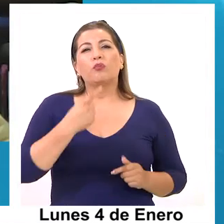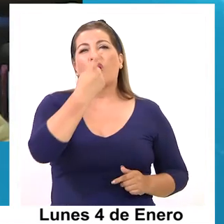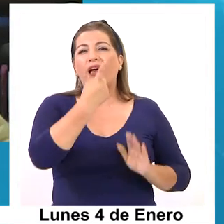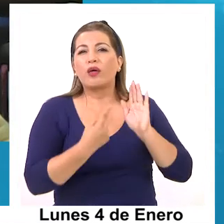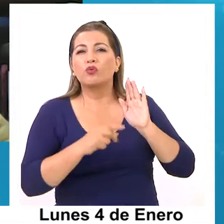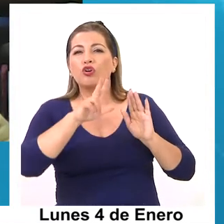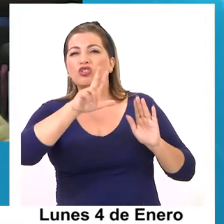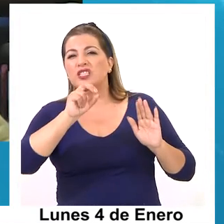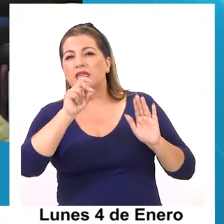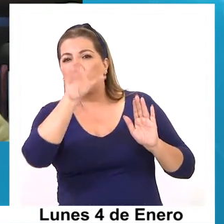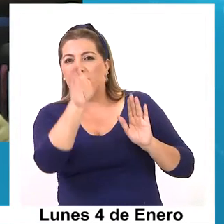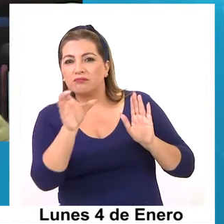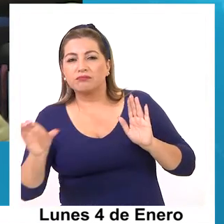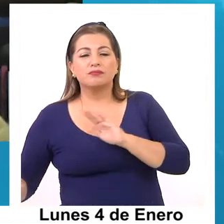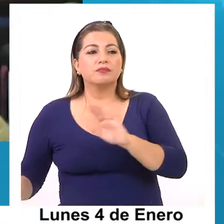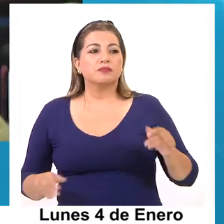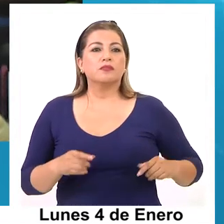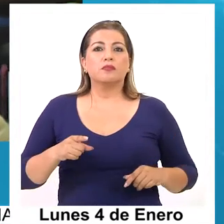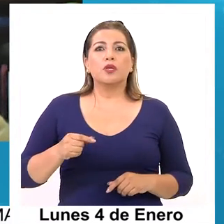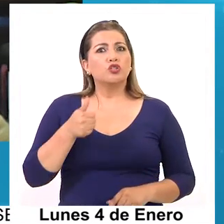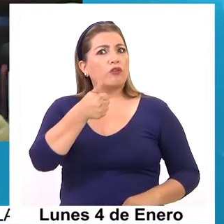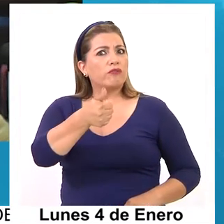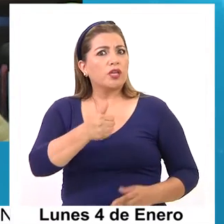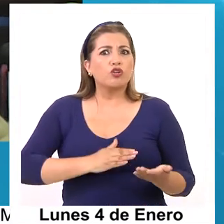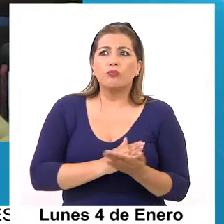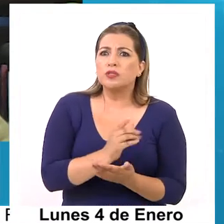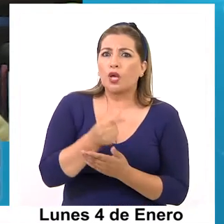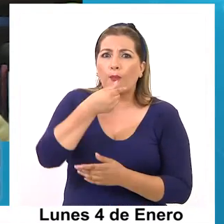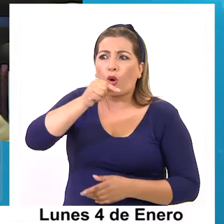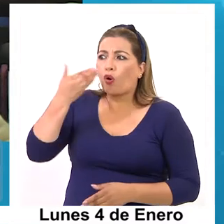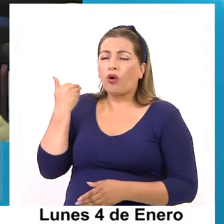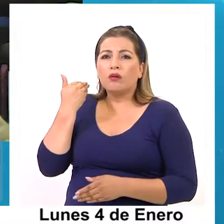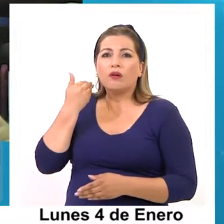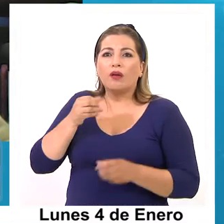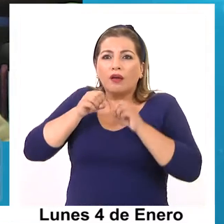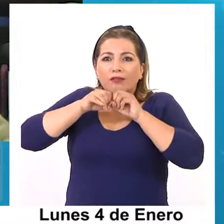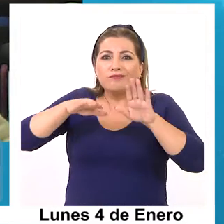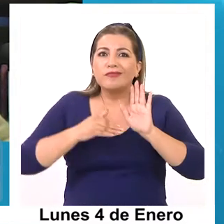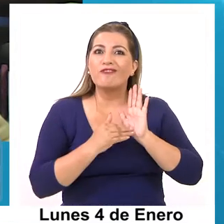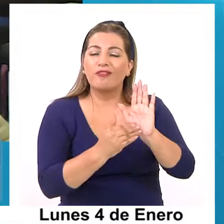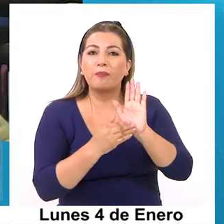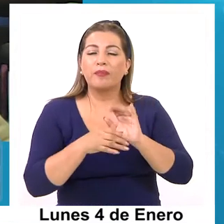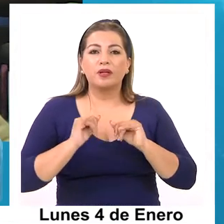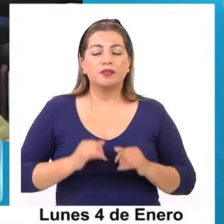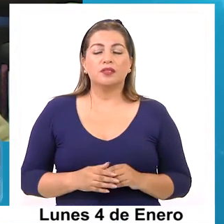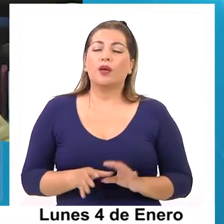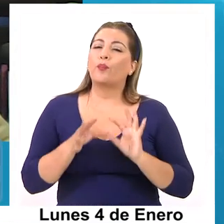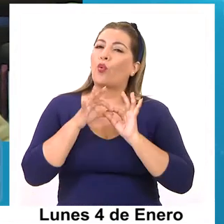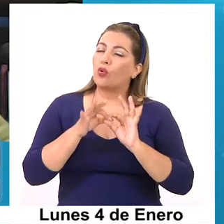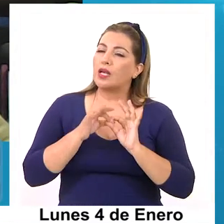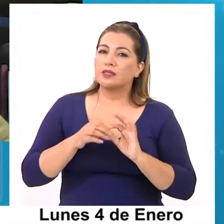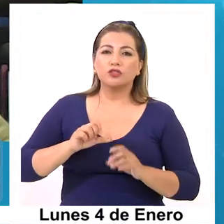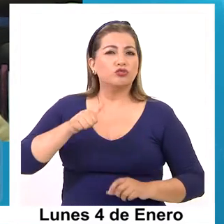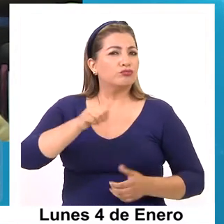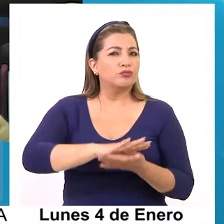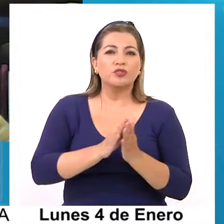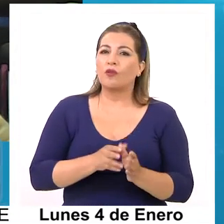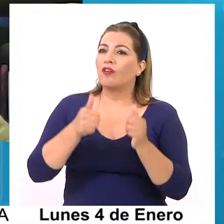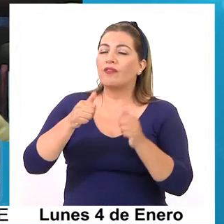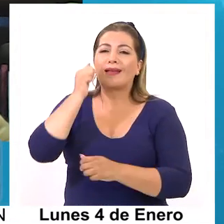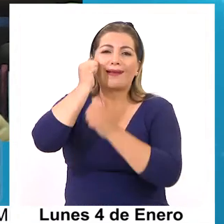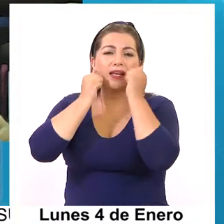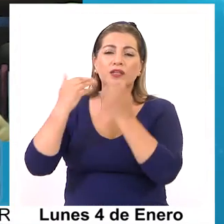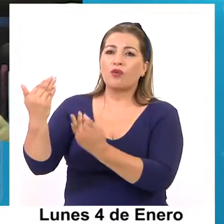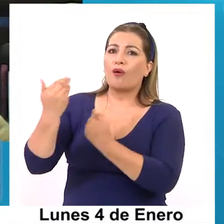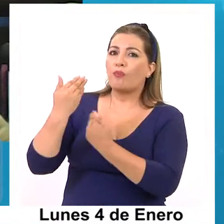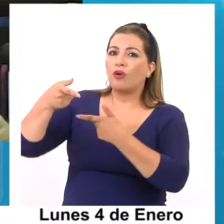Me ha ido bien, yo comencé hace poquito, empecé a hacer hace poquito difusión, y agradezco enormemente el cariño